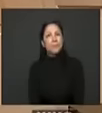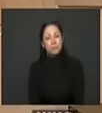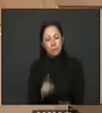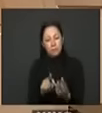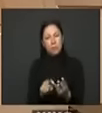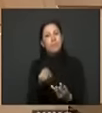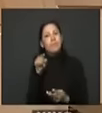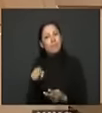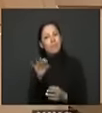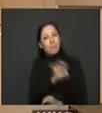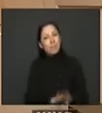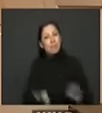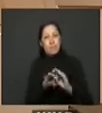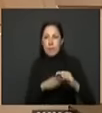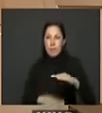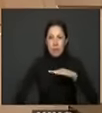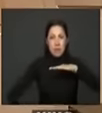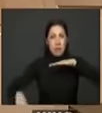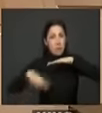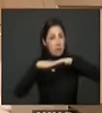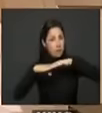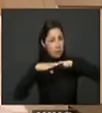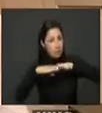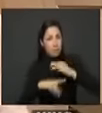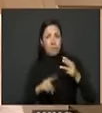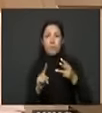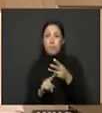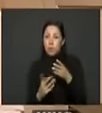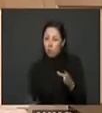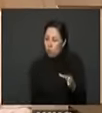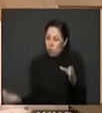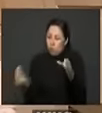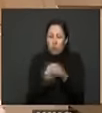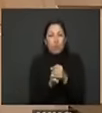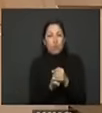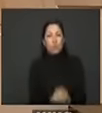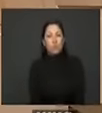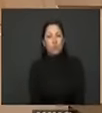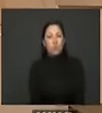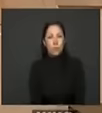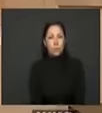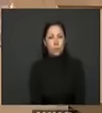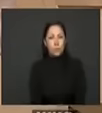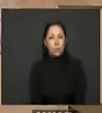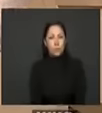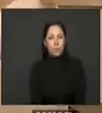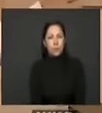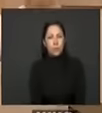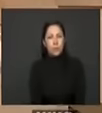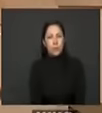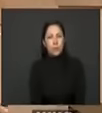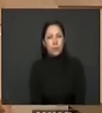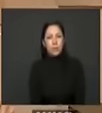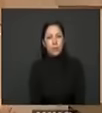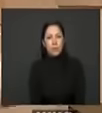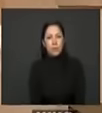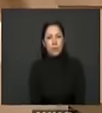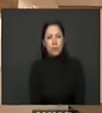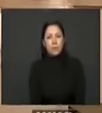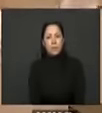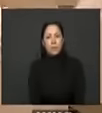equidad e inclusión pero quiero ser claro claro que sonaría mucho más popular